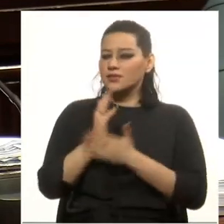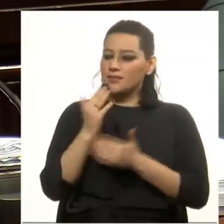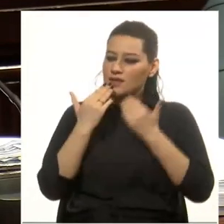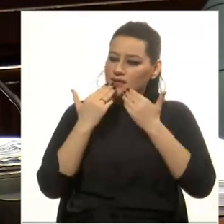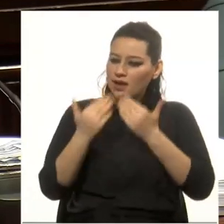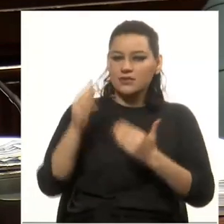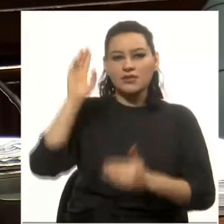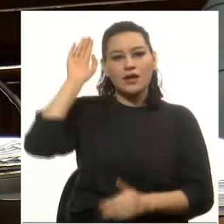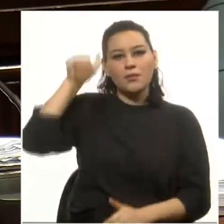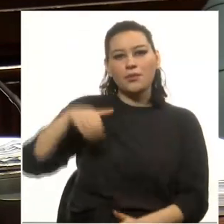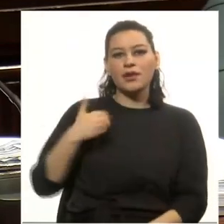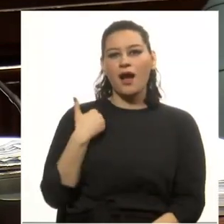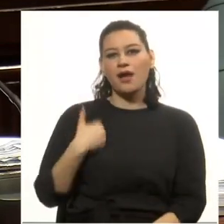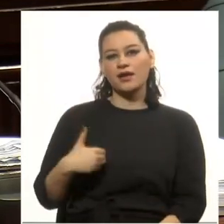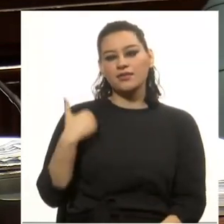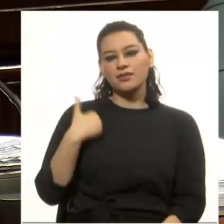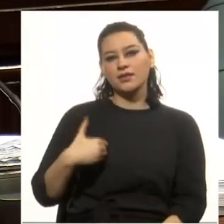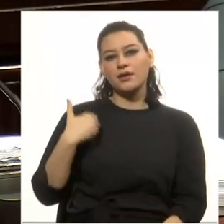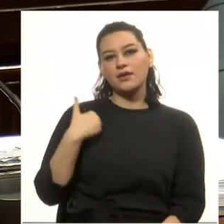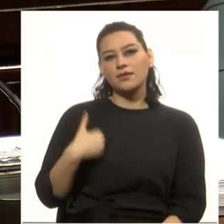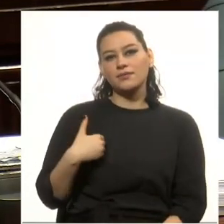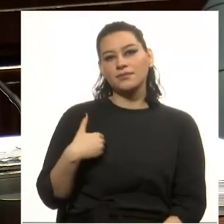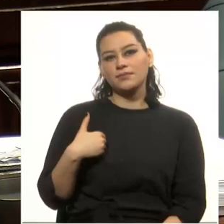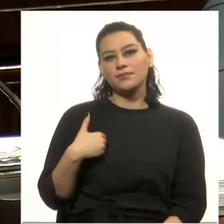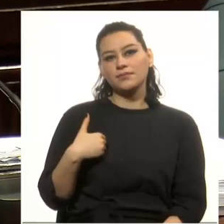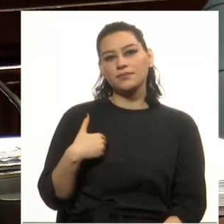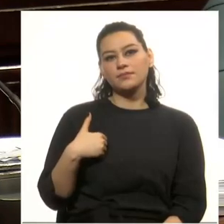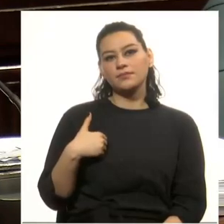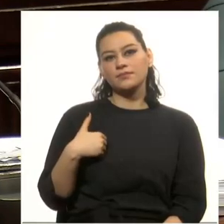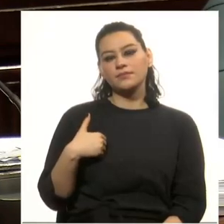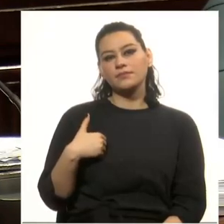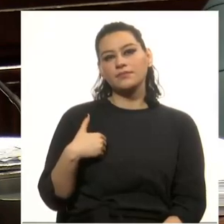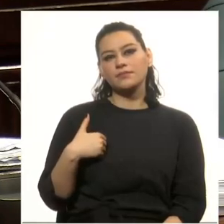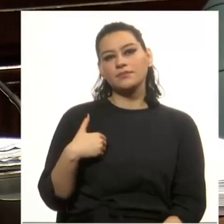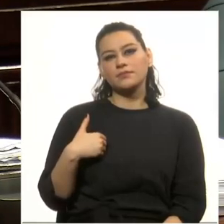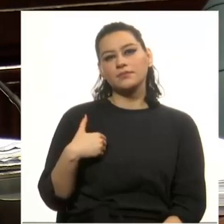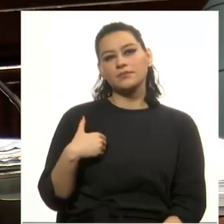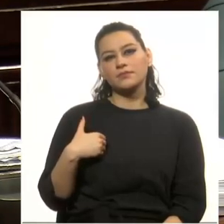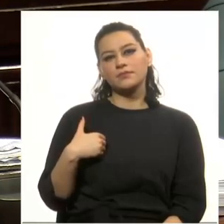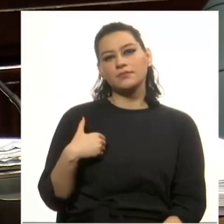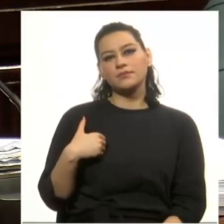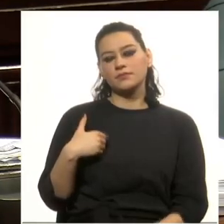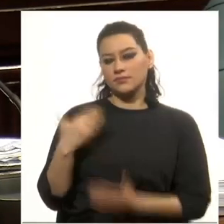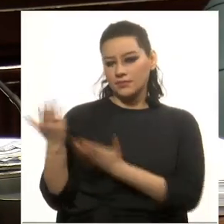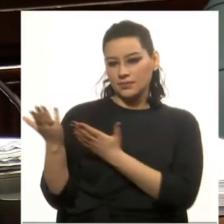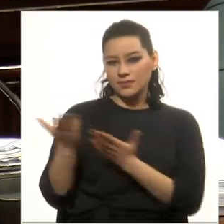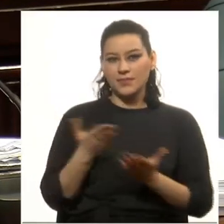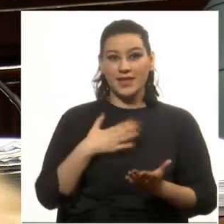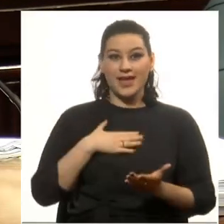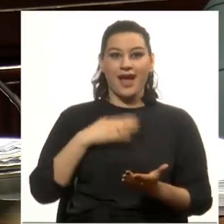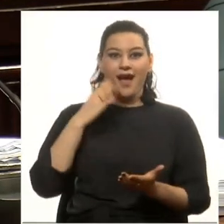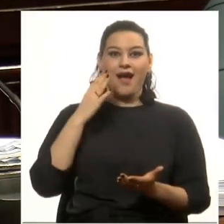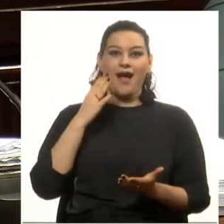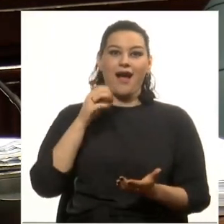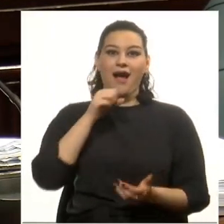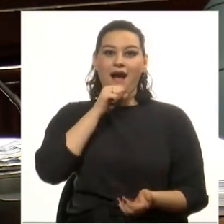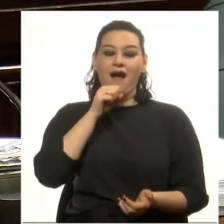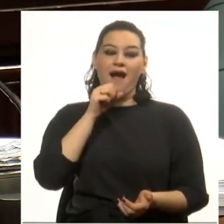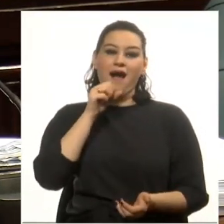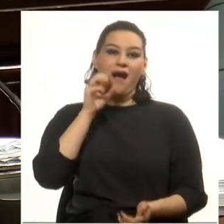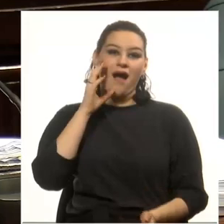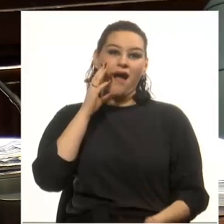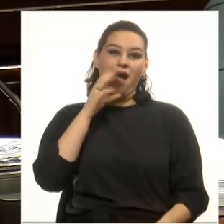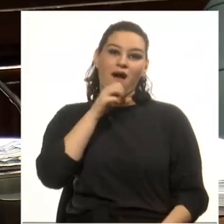República Argentina el haber recibido a mi abuelo materno, venido de